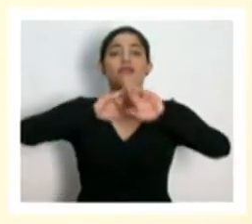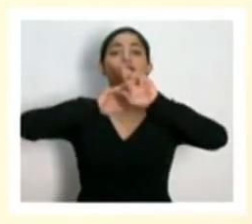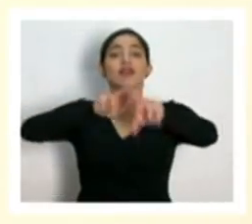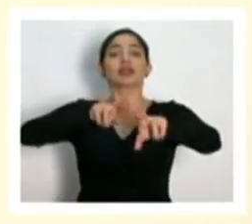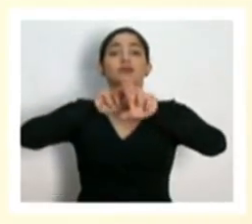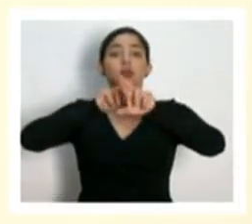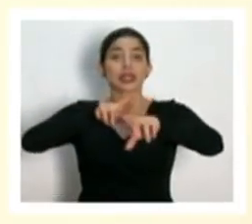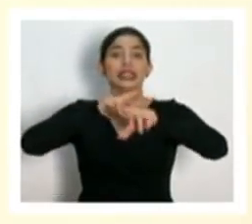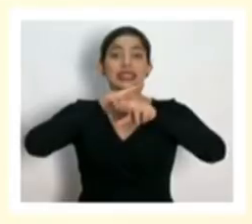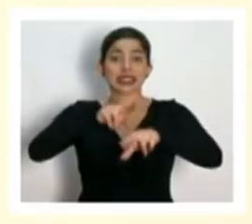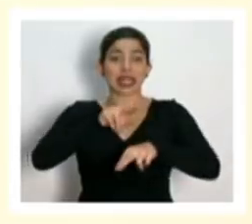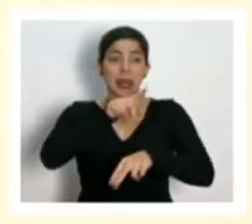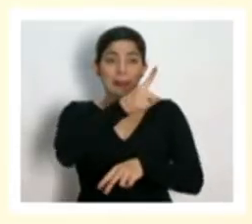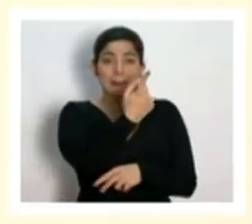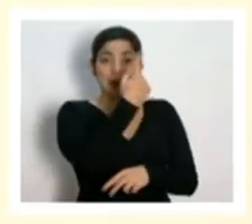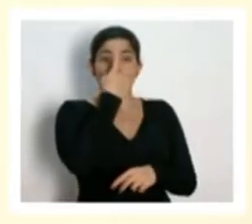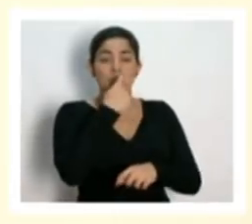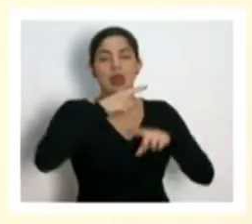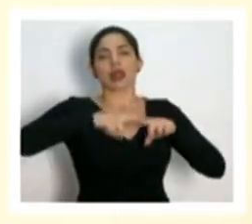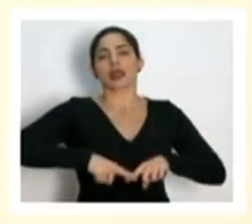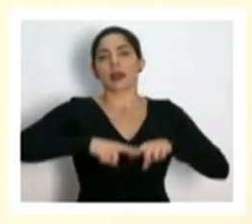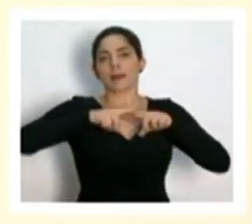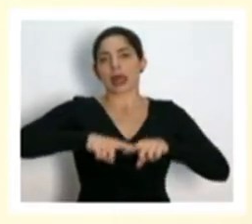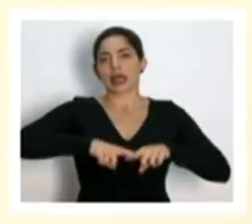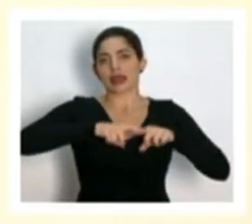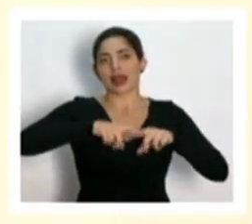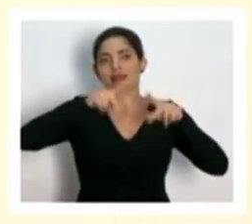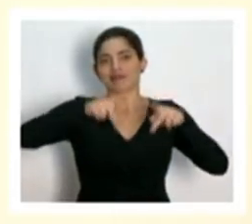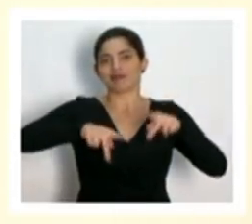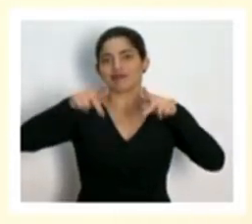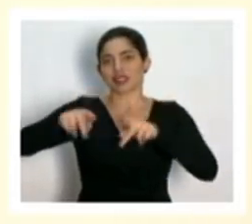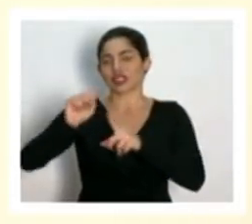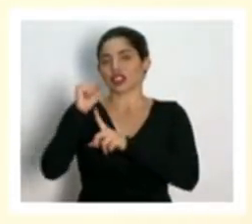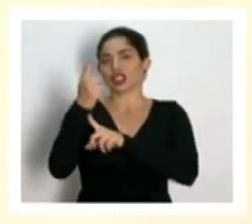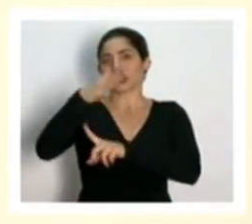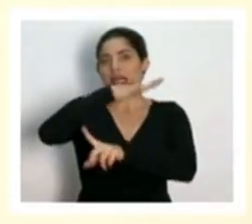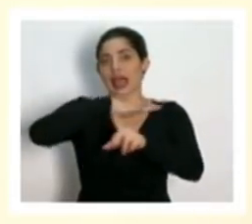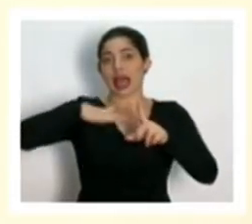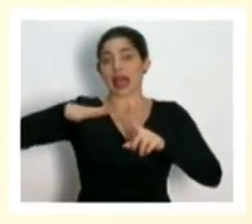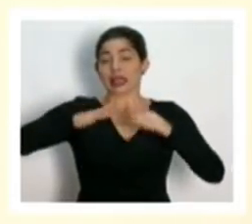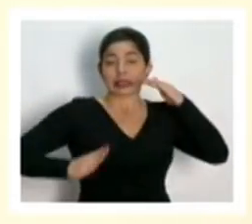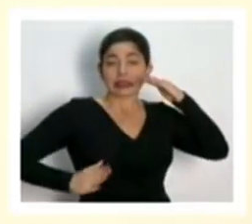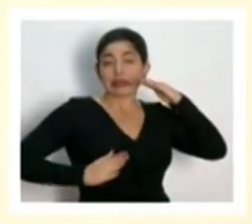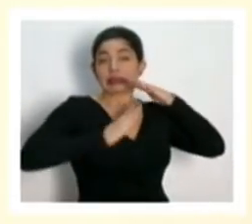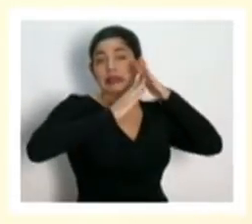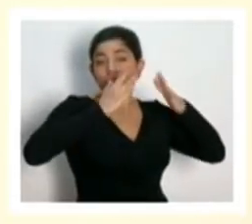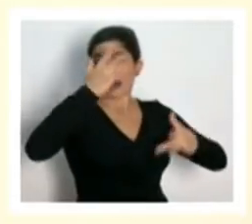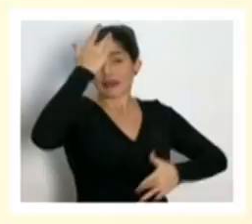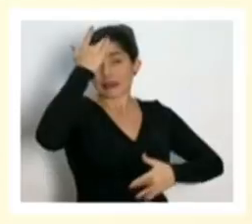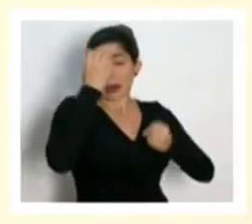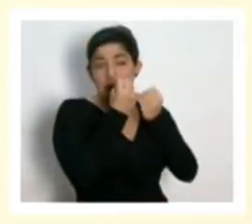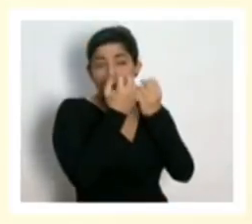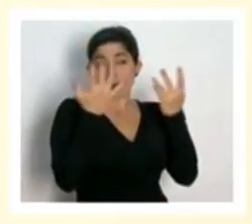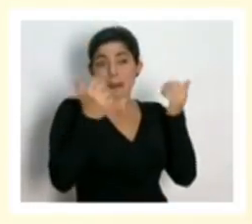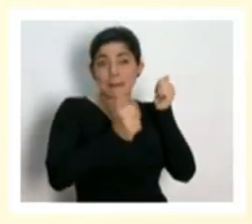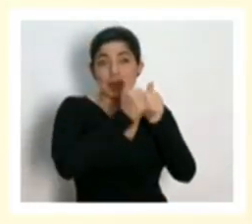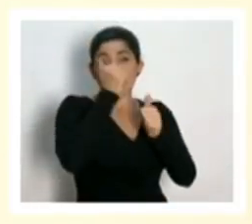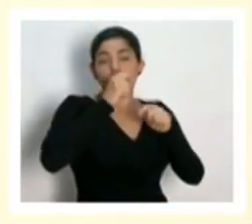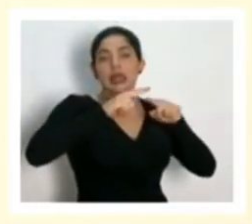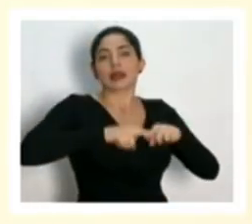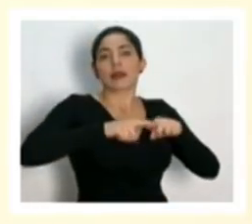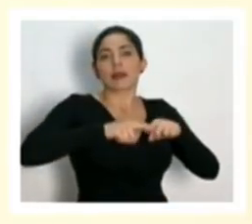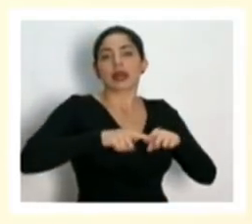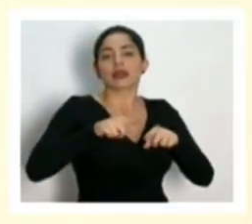a esa pregunta depende mucho de la sociedad. El pico se va a dar en la medida de que la gente